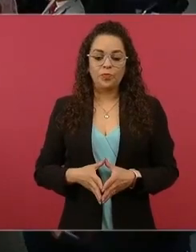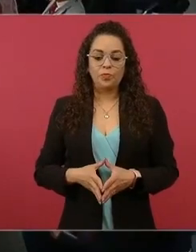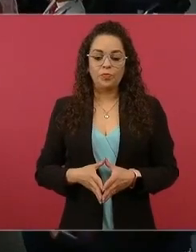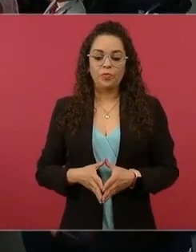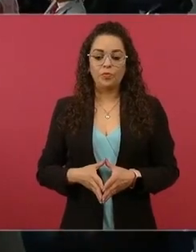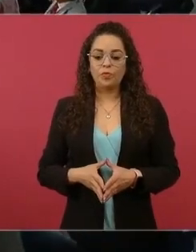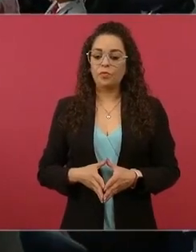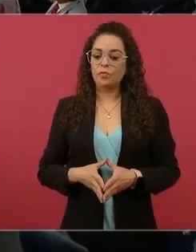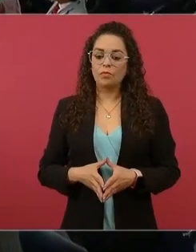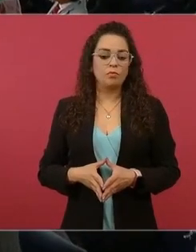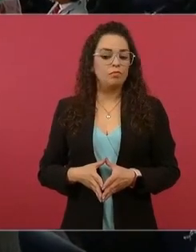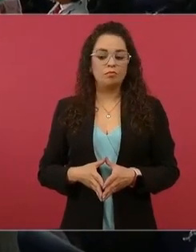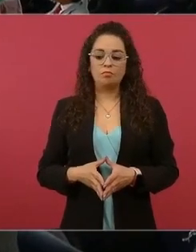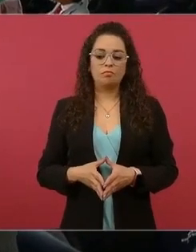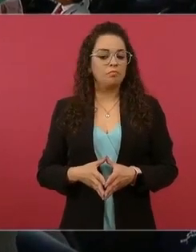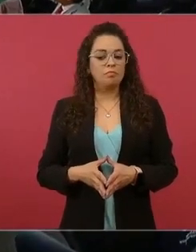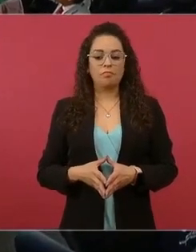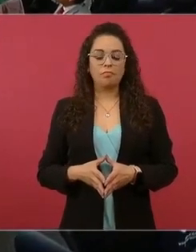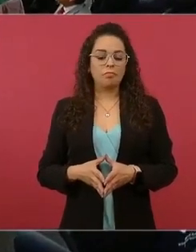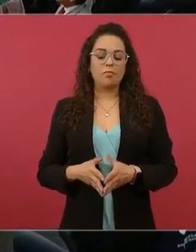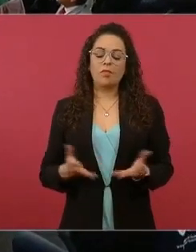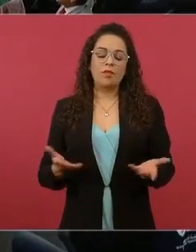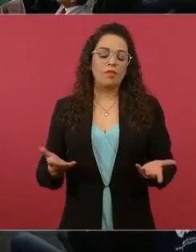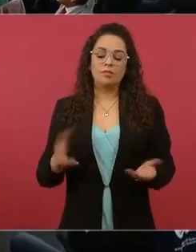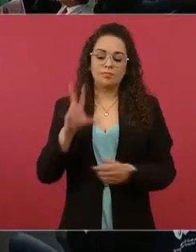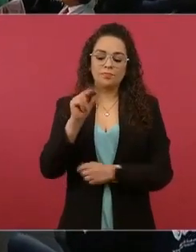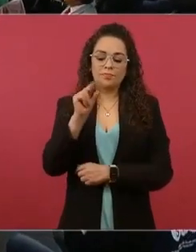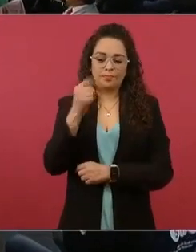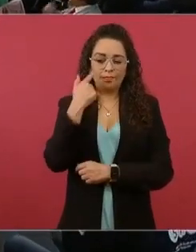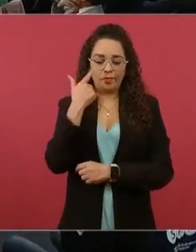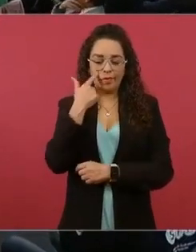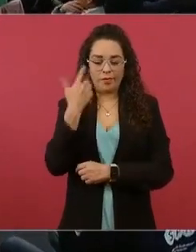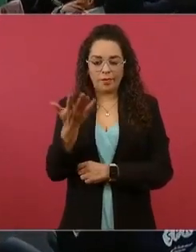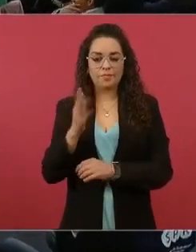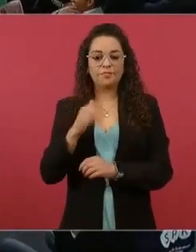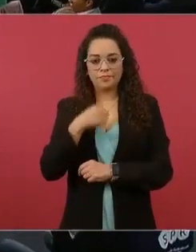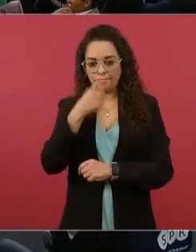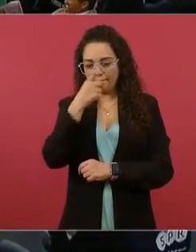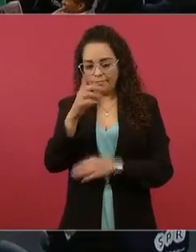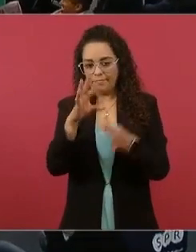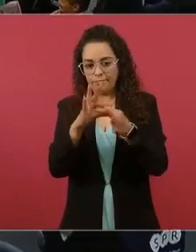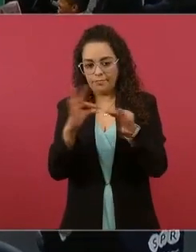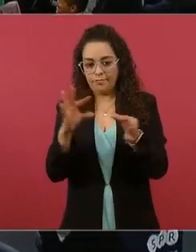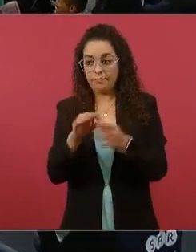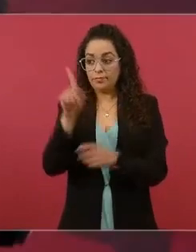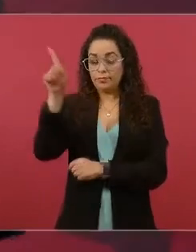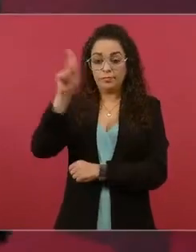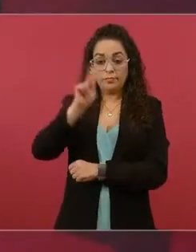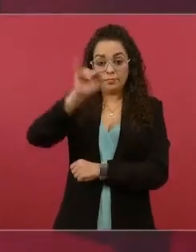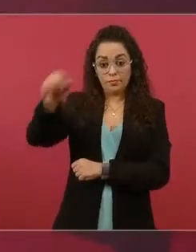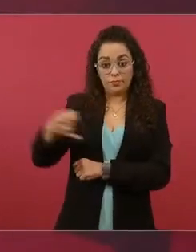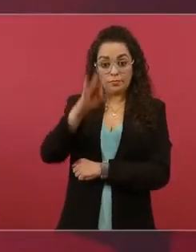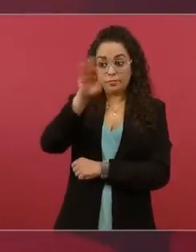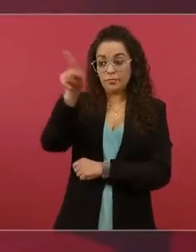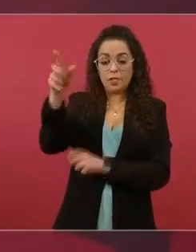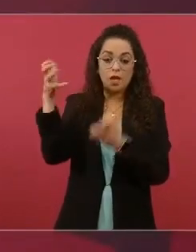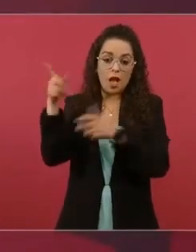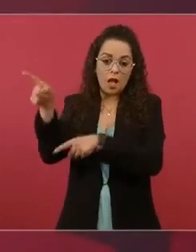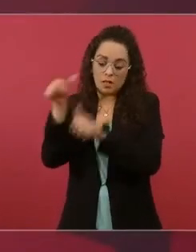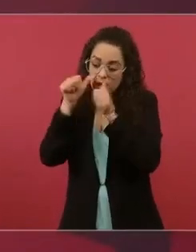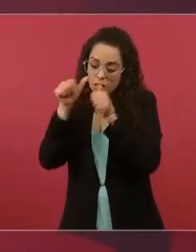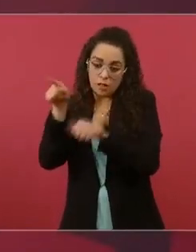No, mire, es un proceso que se está atendiendo en el Poder Judicial. Yo lo que le